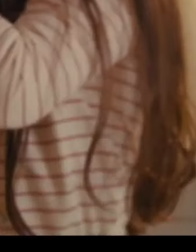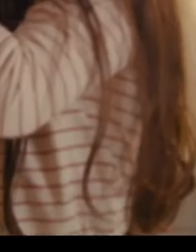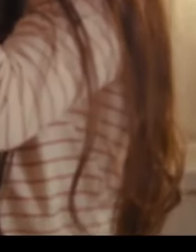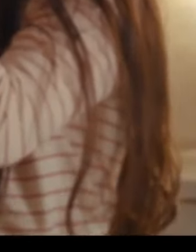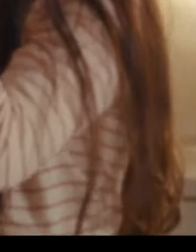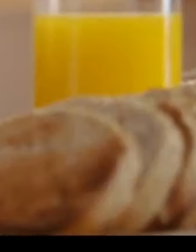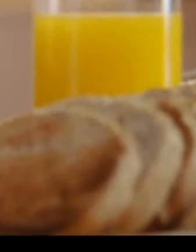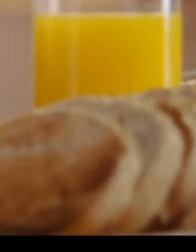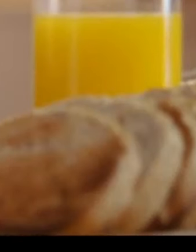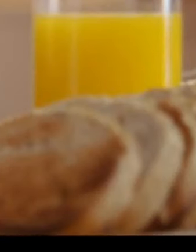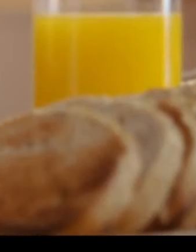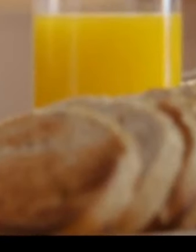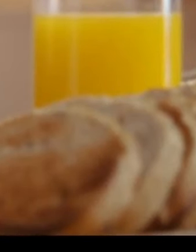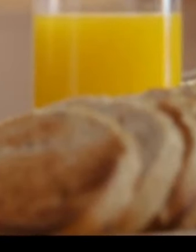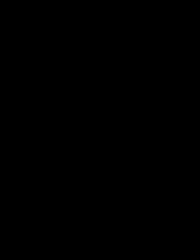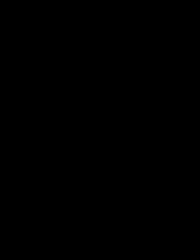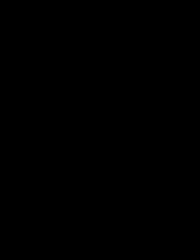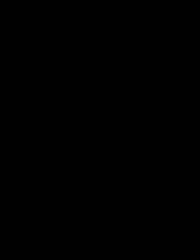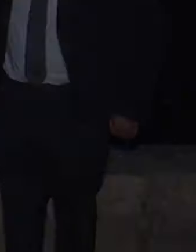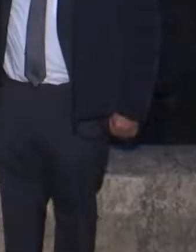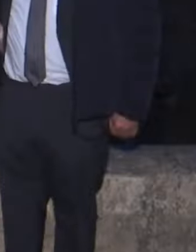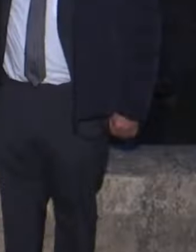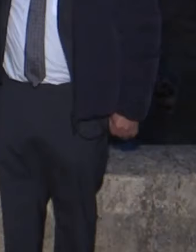comprando una caja. Descubre cómo en nuestros packs.